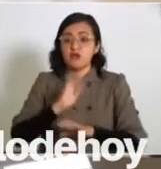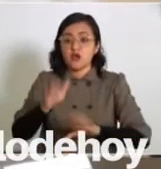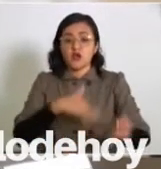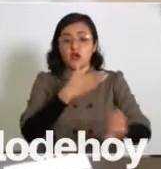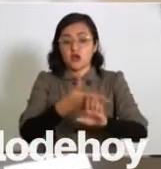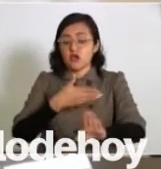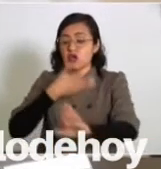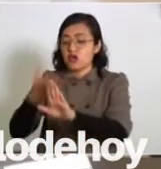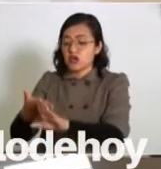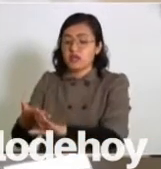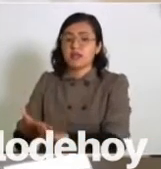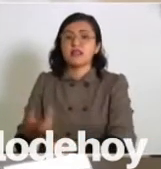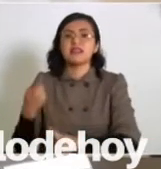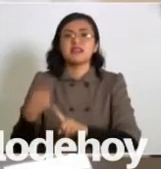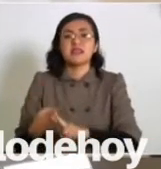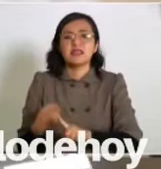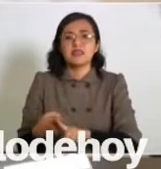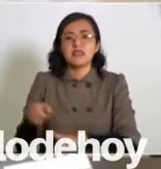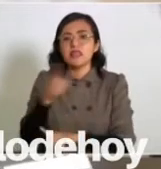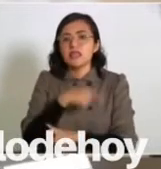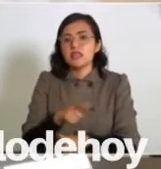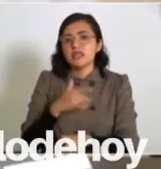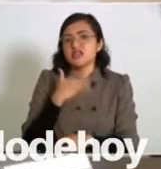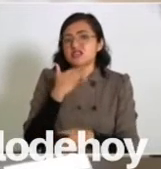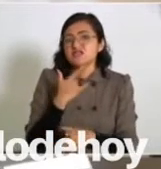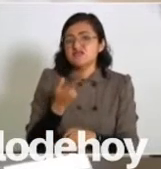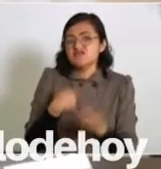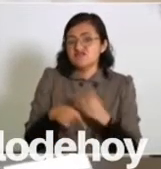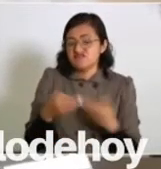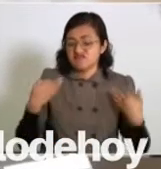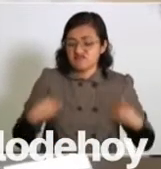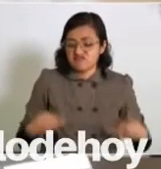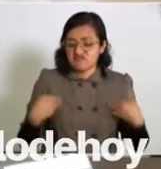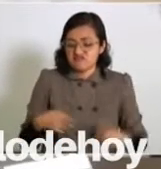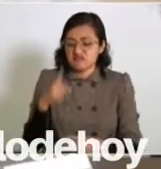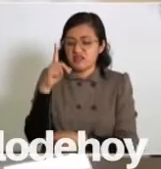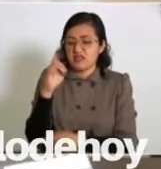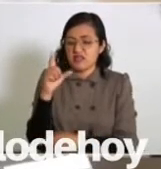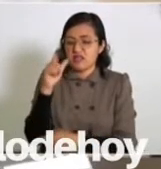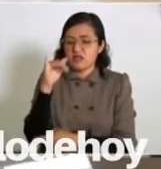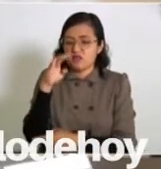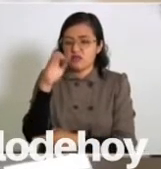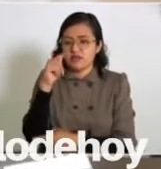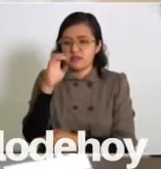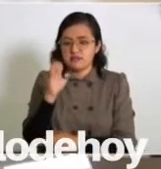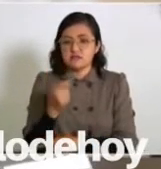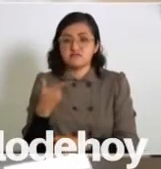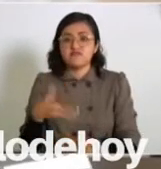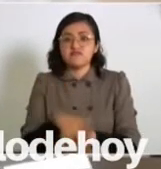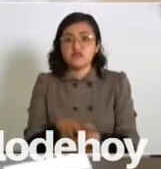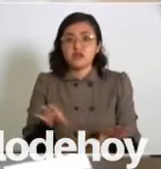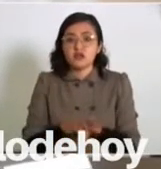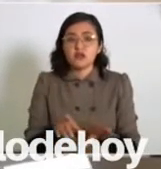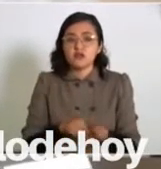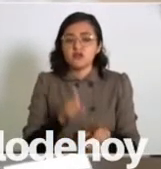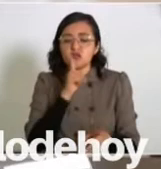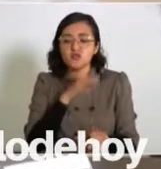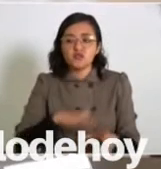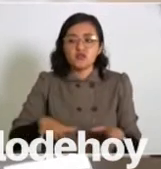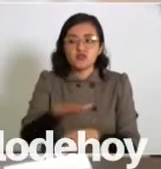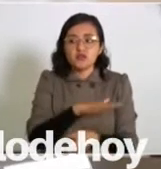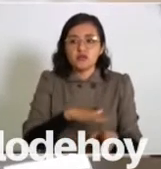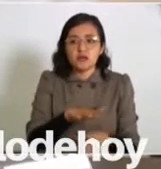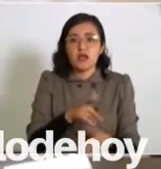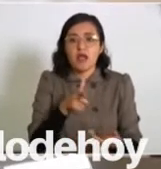los delincuentes que encubiertos en organizaciones de